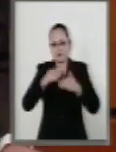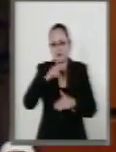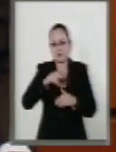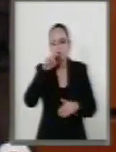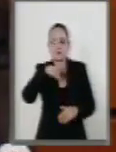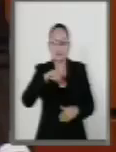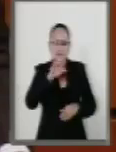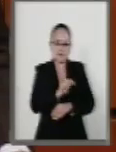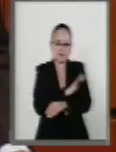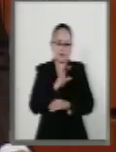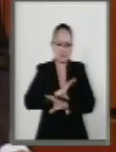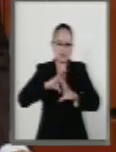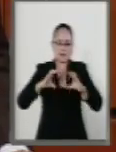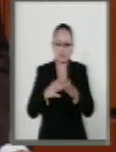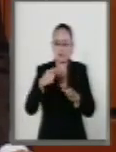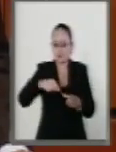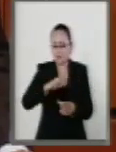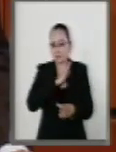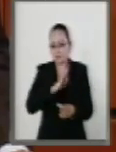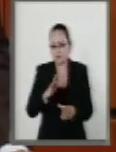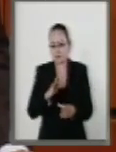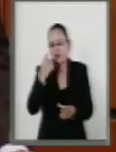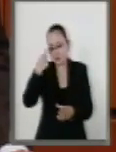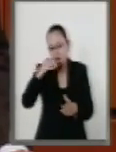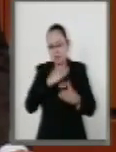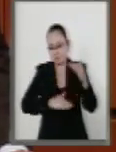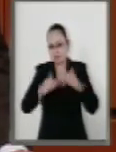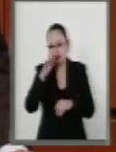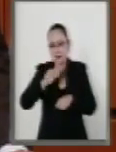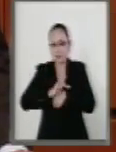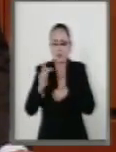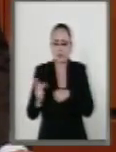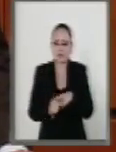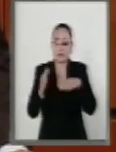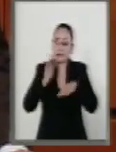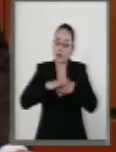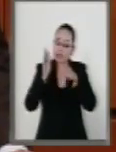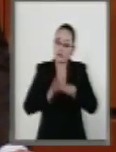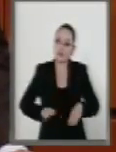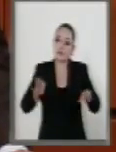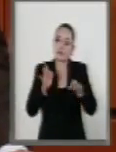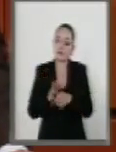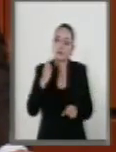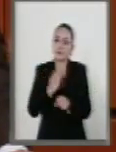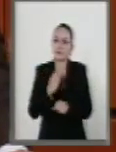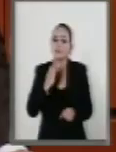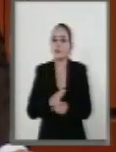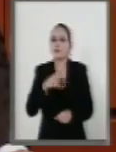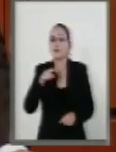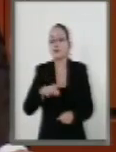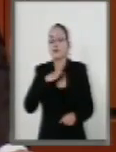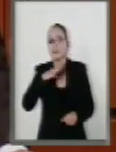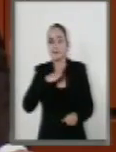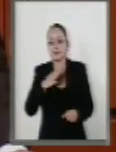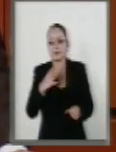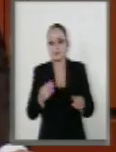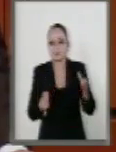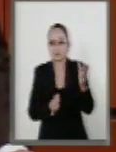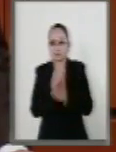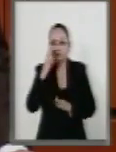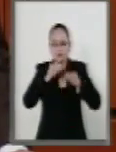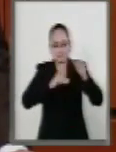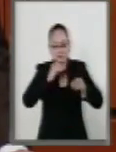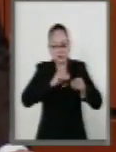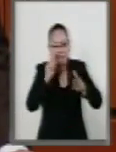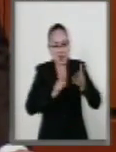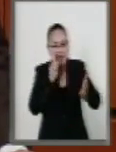energético y, por lo tanto, del país. Más aún en estos momentos en que estamos en plena implementación de las